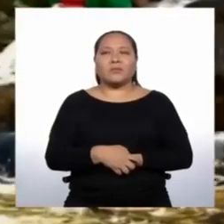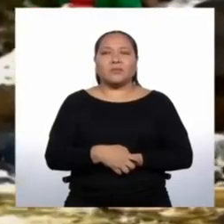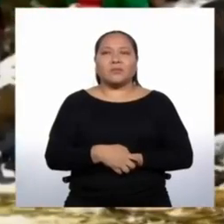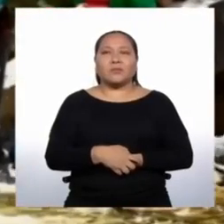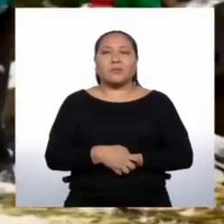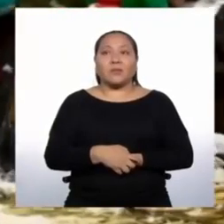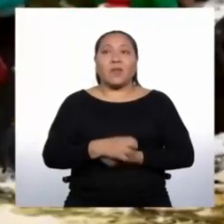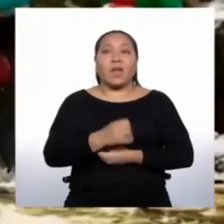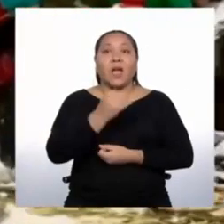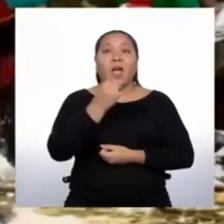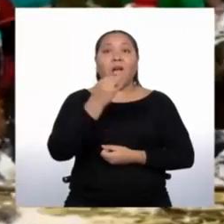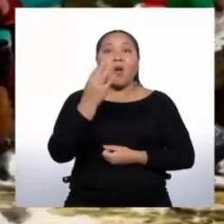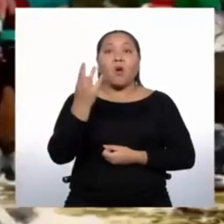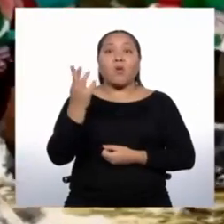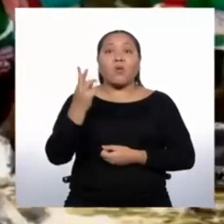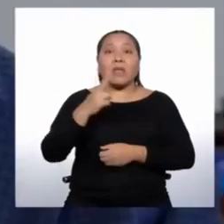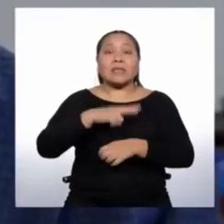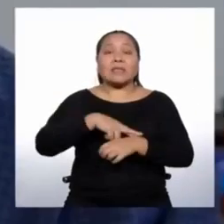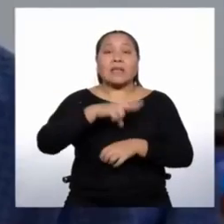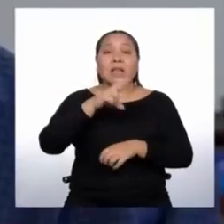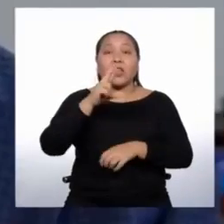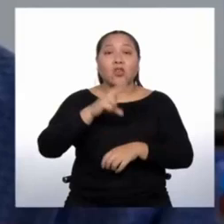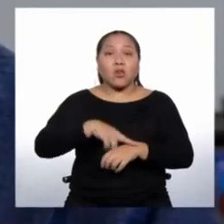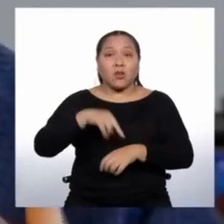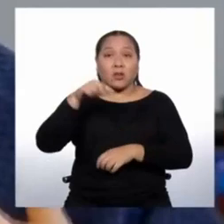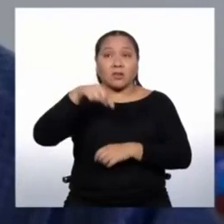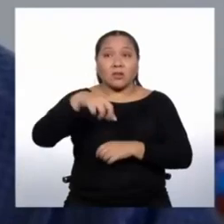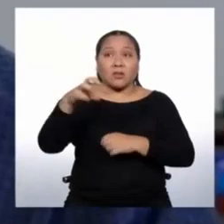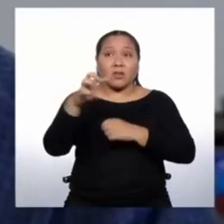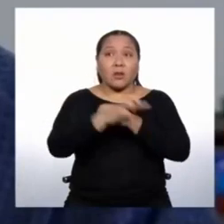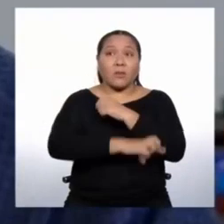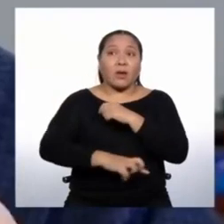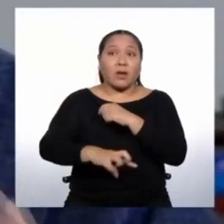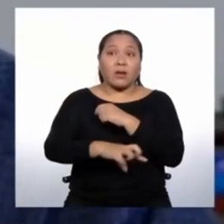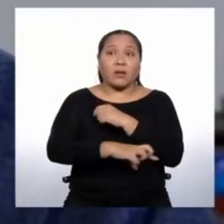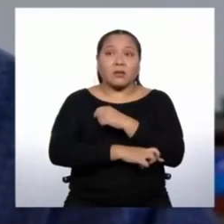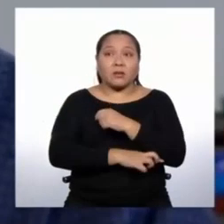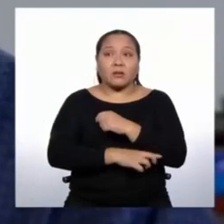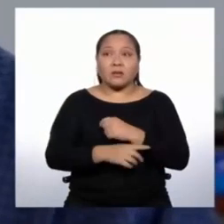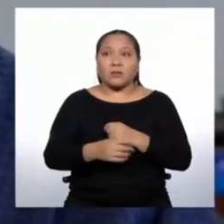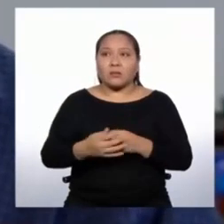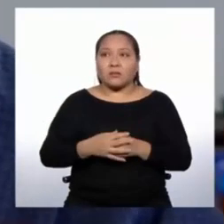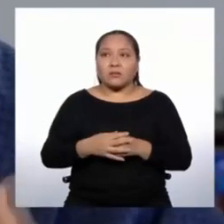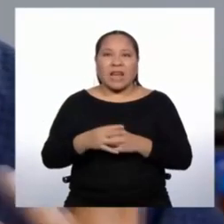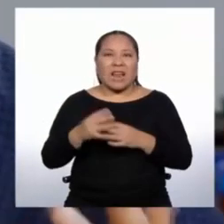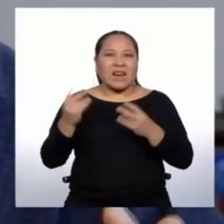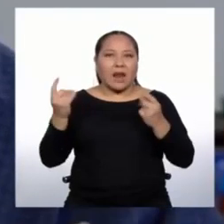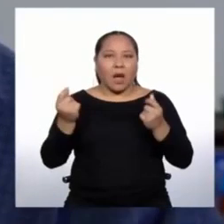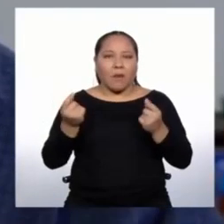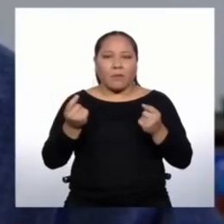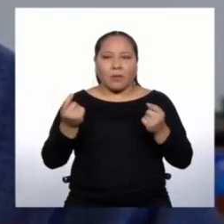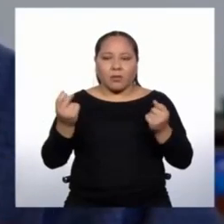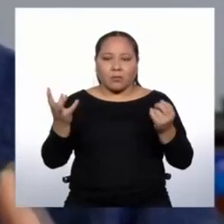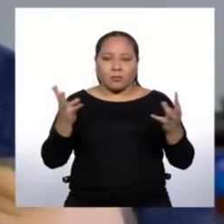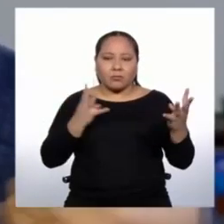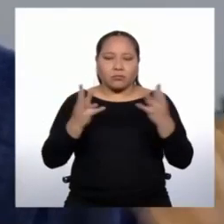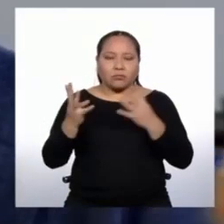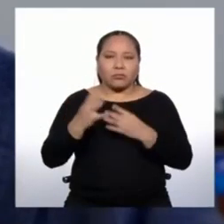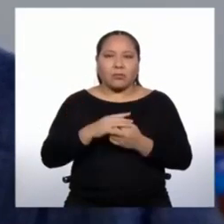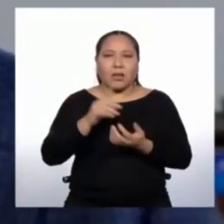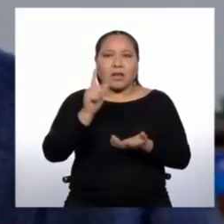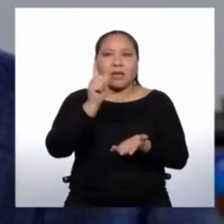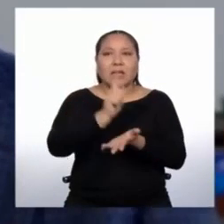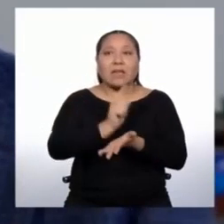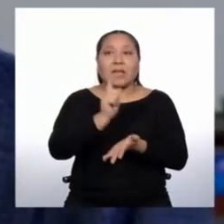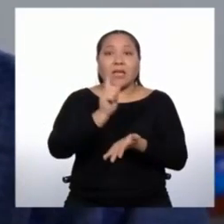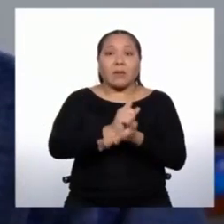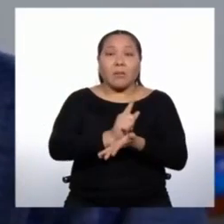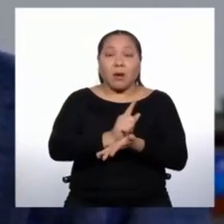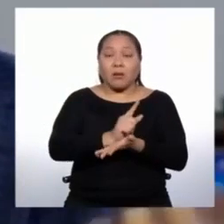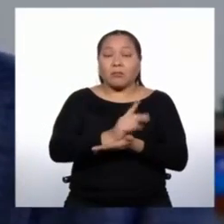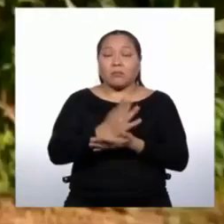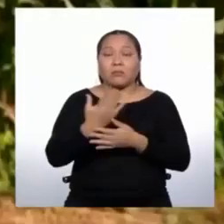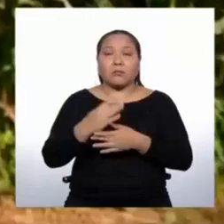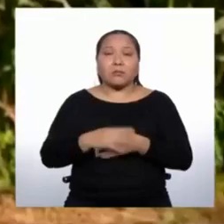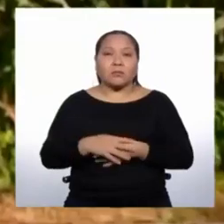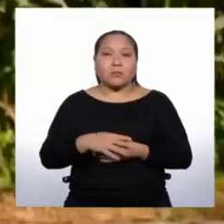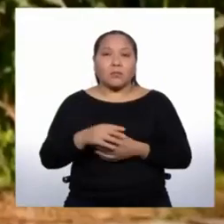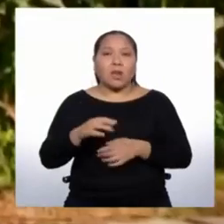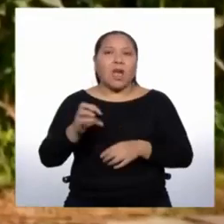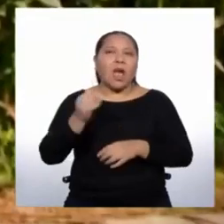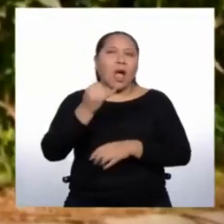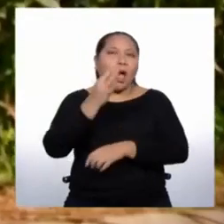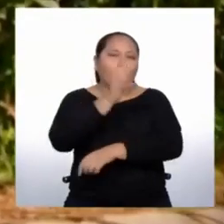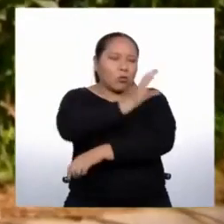Algunas regiones del país se han dinamizado más rápido. Lima, algunas de las zonas